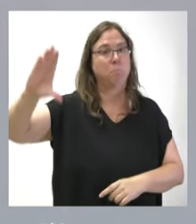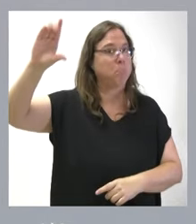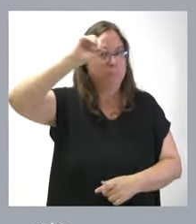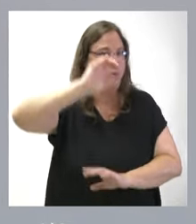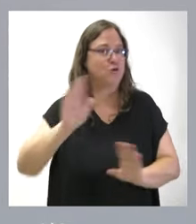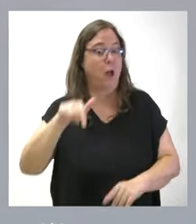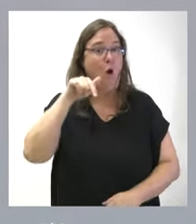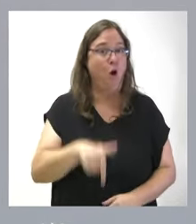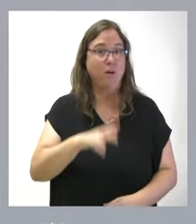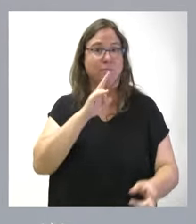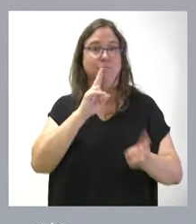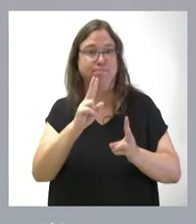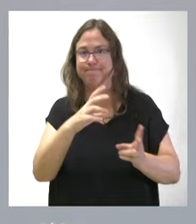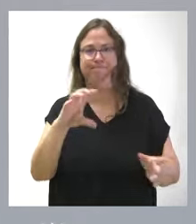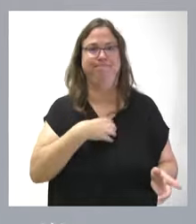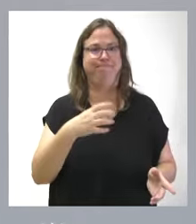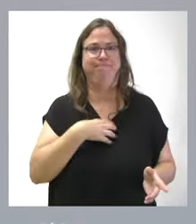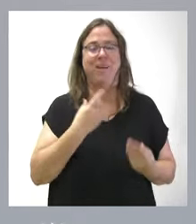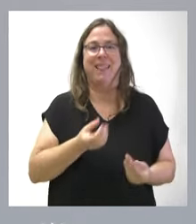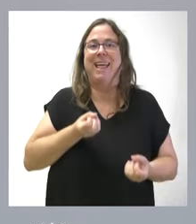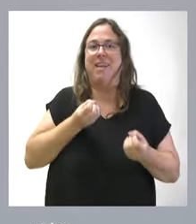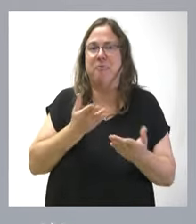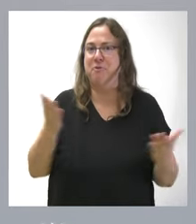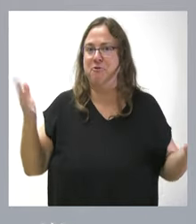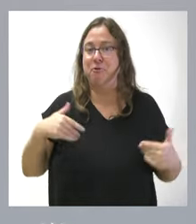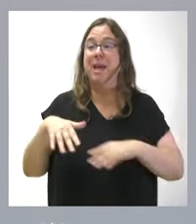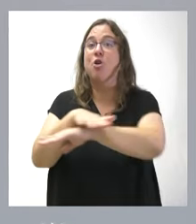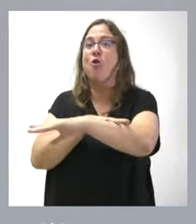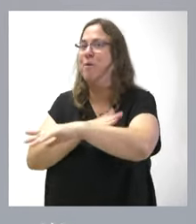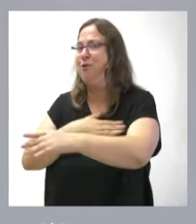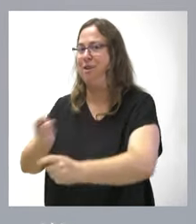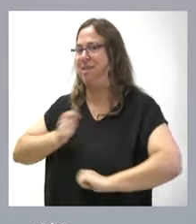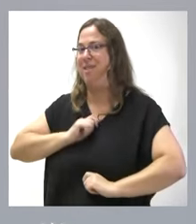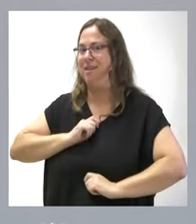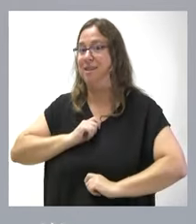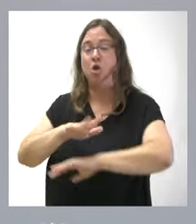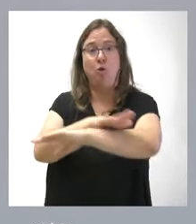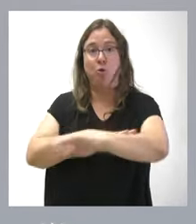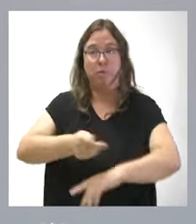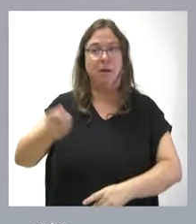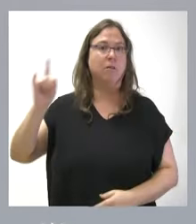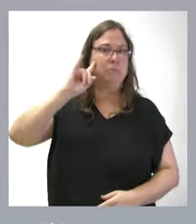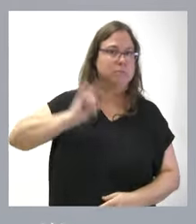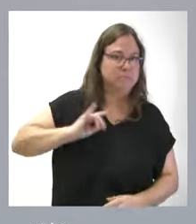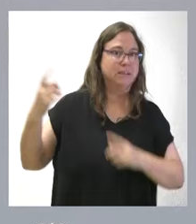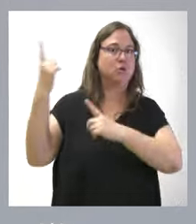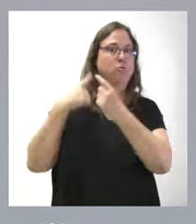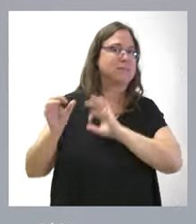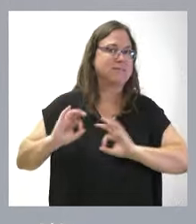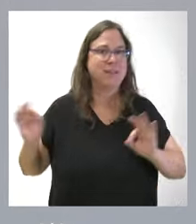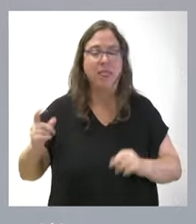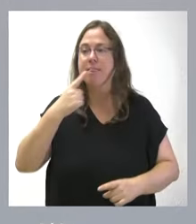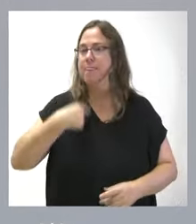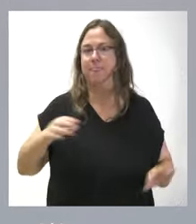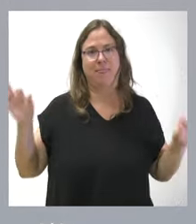condiciones hoy de disponer de una información que el Gobierno no quiere ofrecer. Es que el Gobierno no nos ha llamado, no nos ha consultado, no nos ha